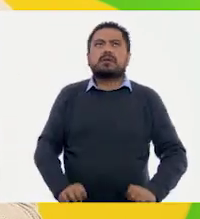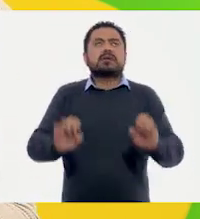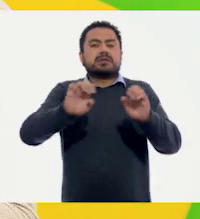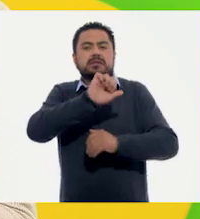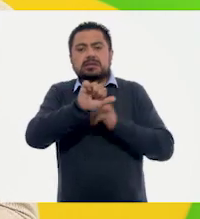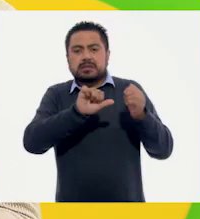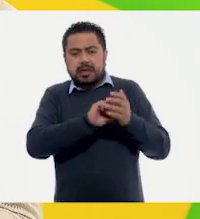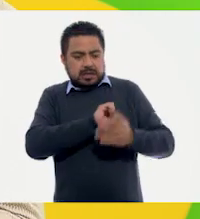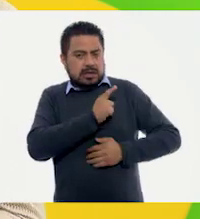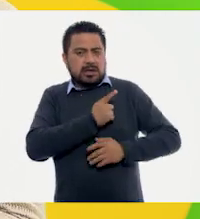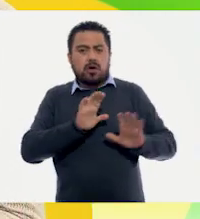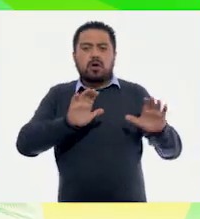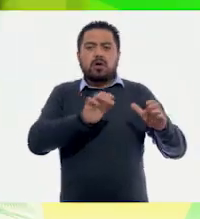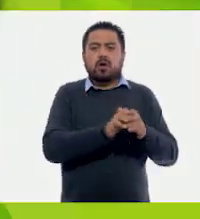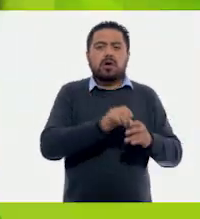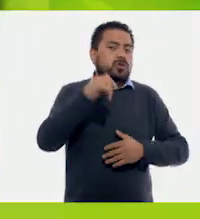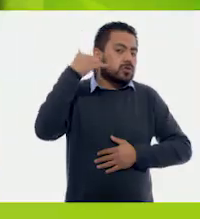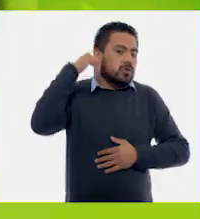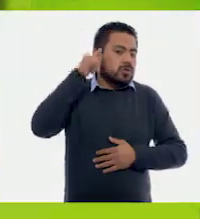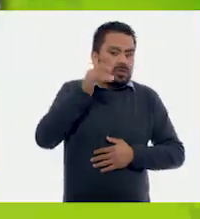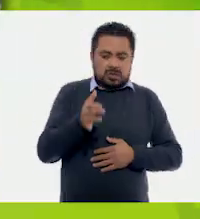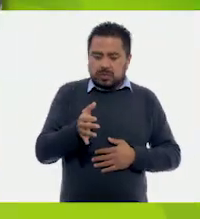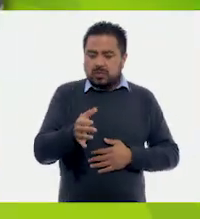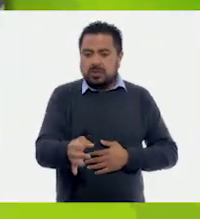de la comunidad de Espita en Yucatán.